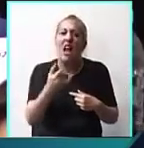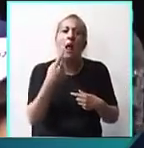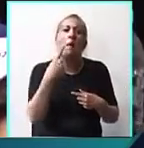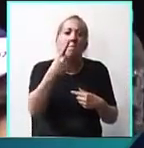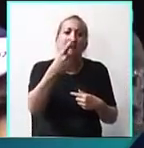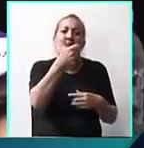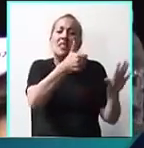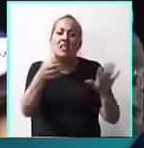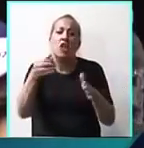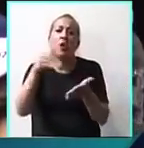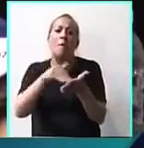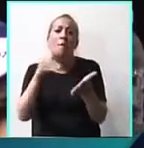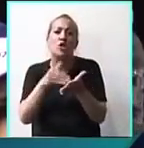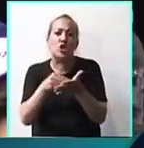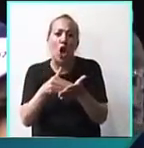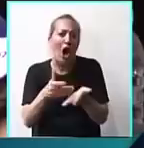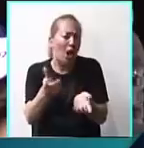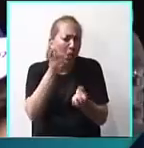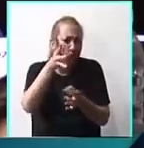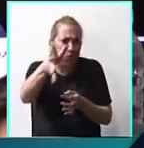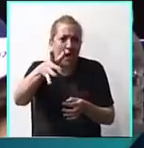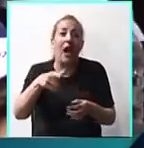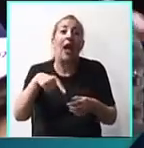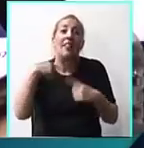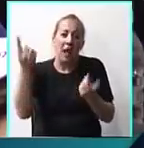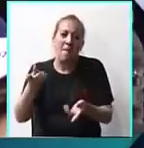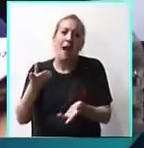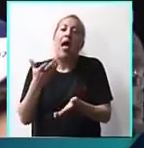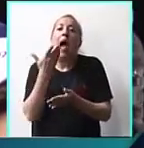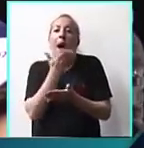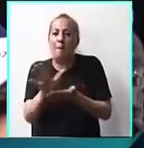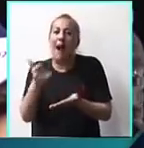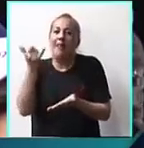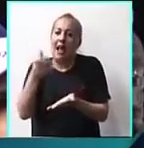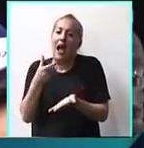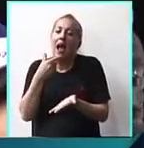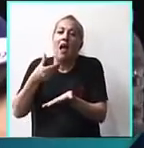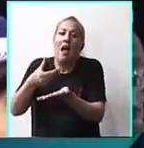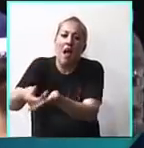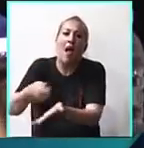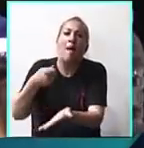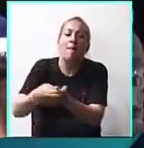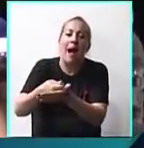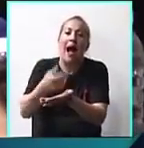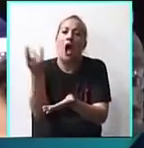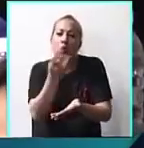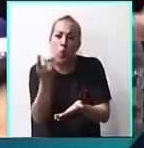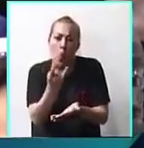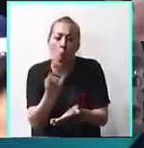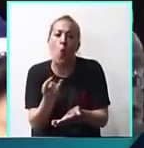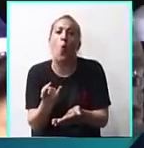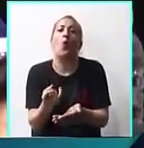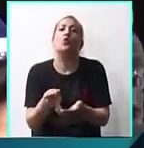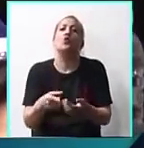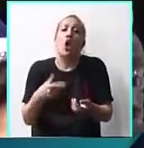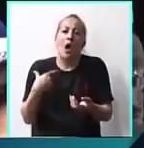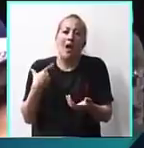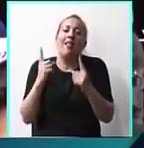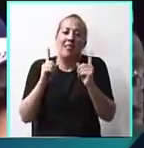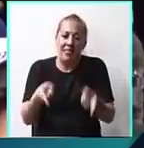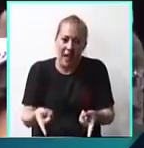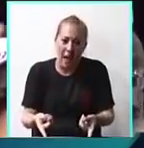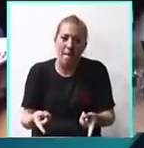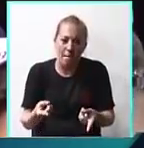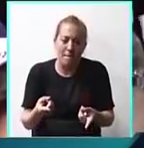que usan discricionalmente. Más lo que reciben de los aportantes truchos. Más lo que reciben, sí, de los aportantes truchos. Porque soy